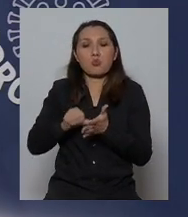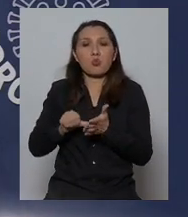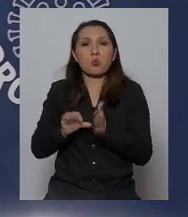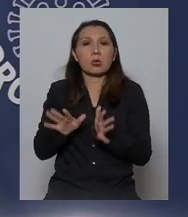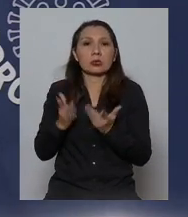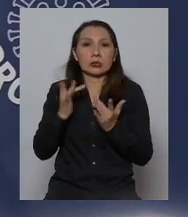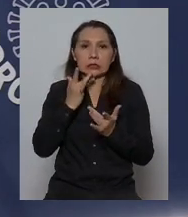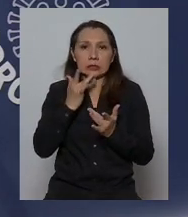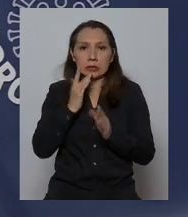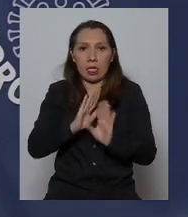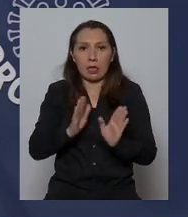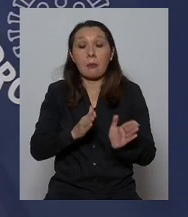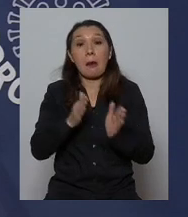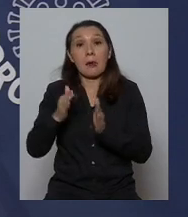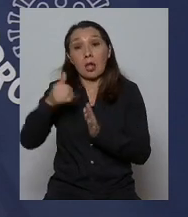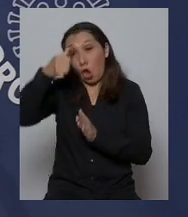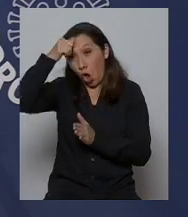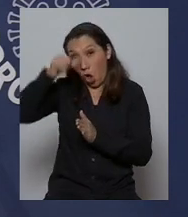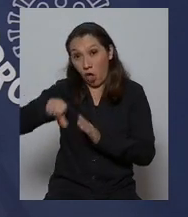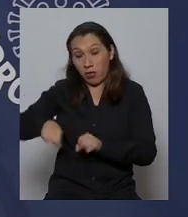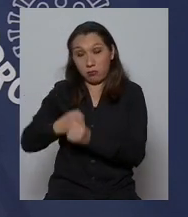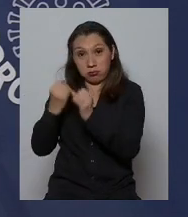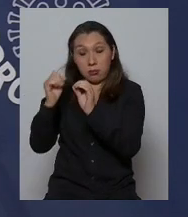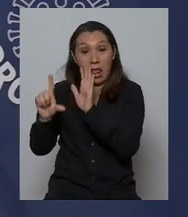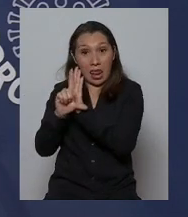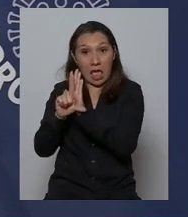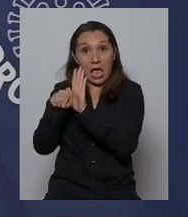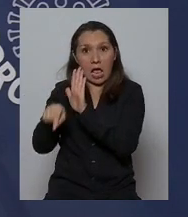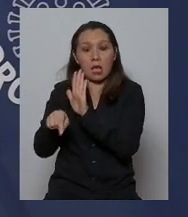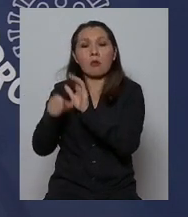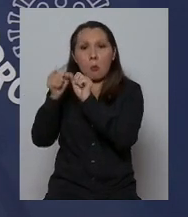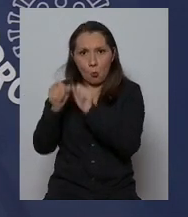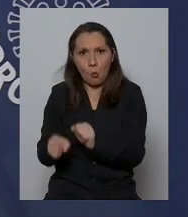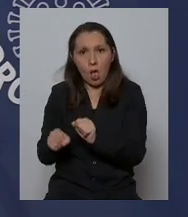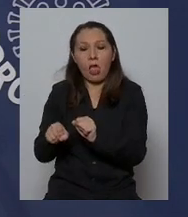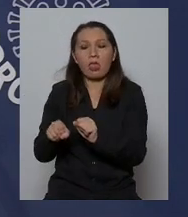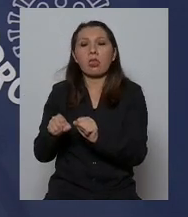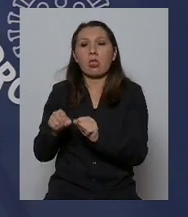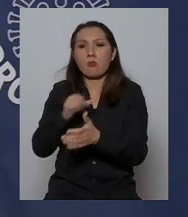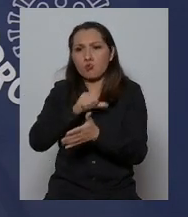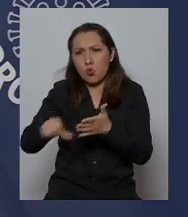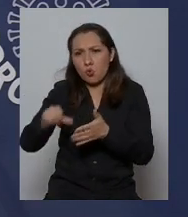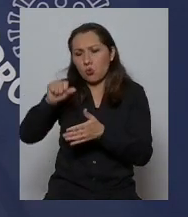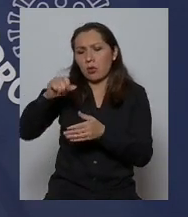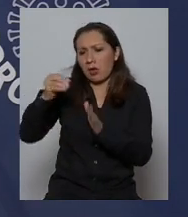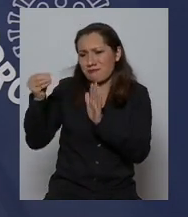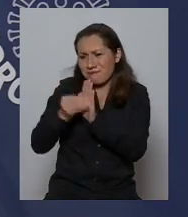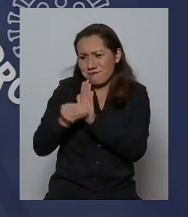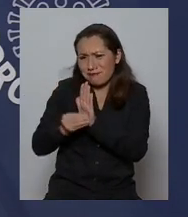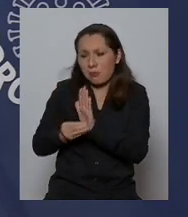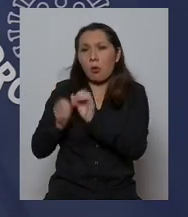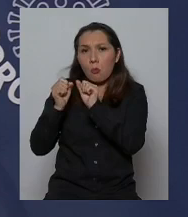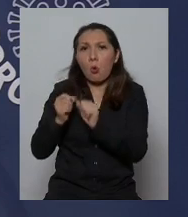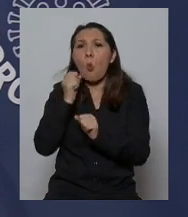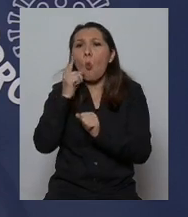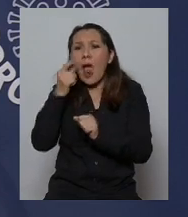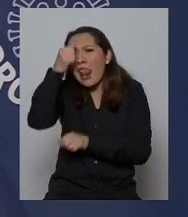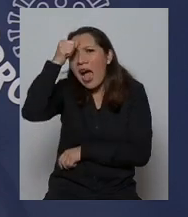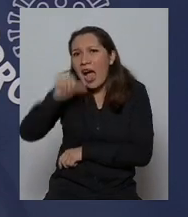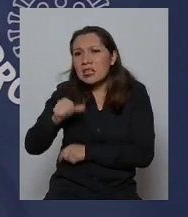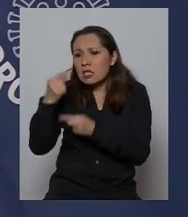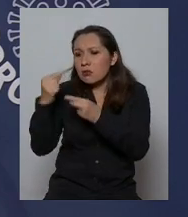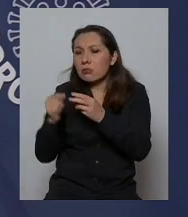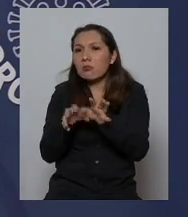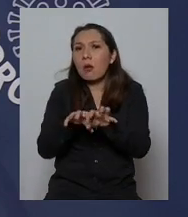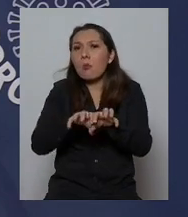generar multas pagos en dinero es el código penal el lugar donde se tiene que insertar el tipo de castigos